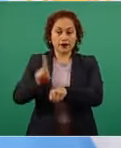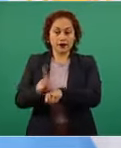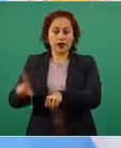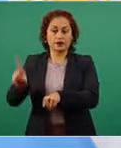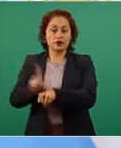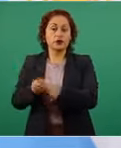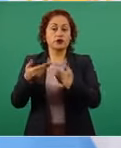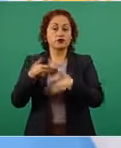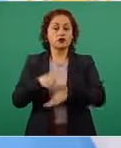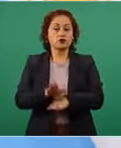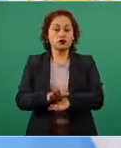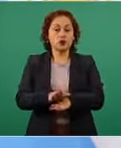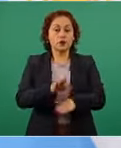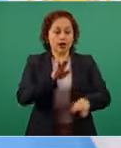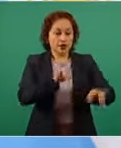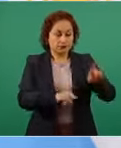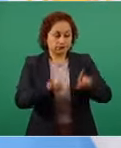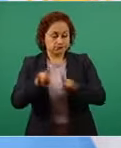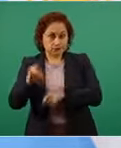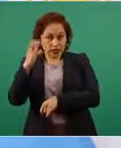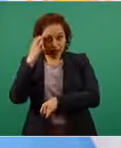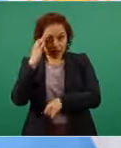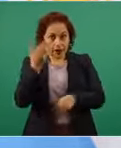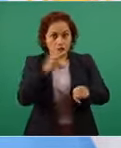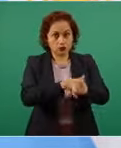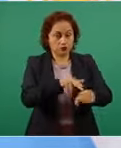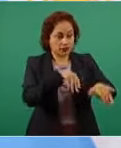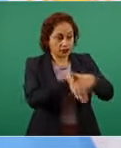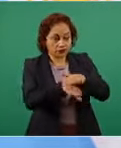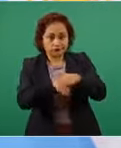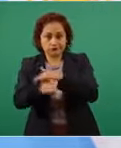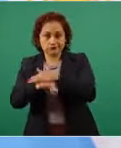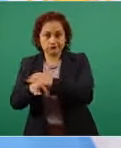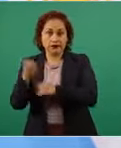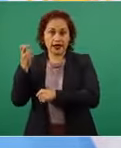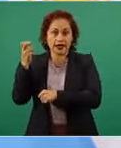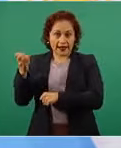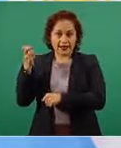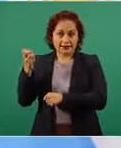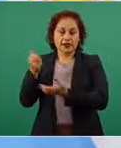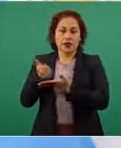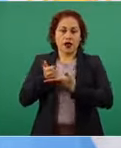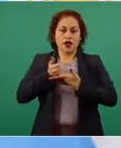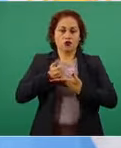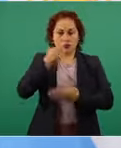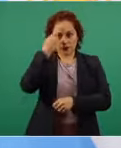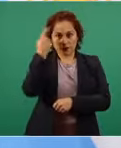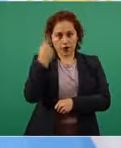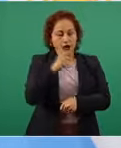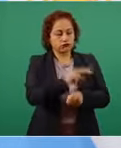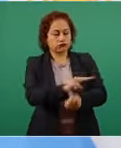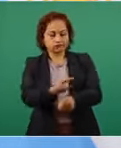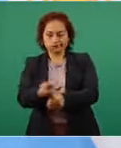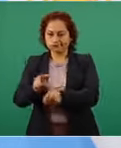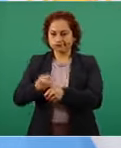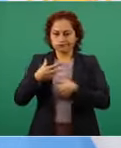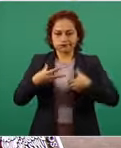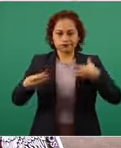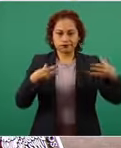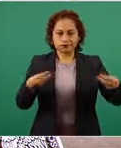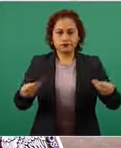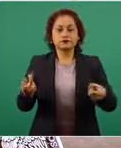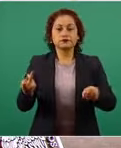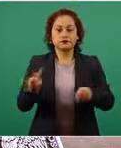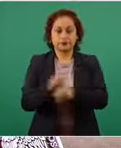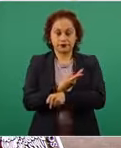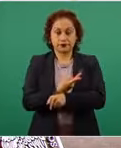nacional. Esto es un indicador mundial de cómo va la pandemia y está en estos momentos